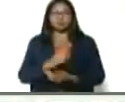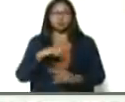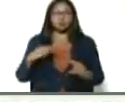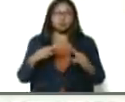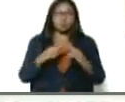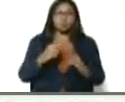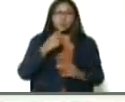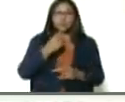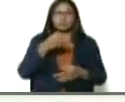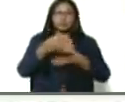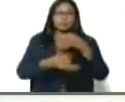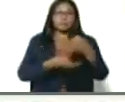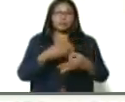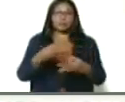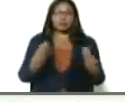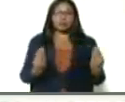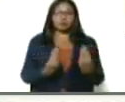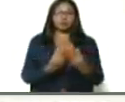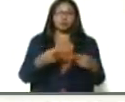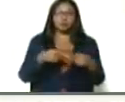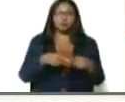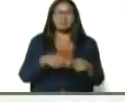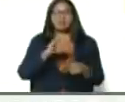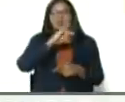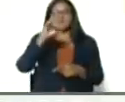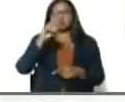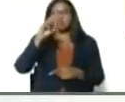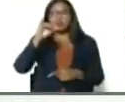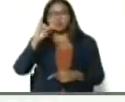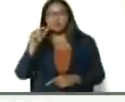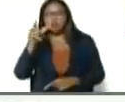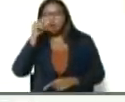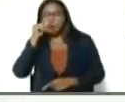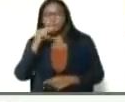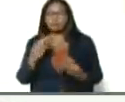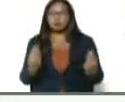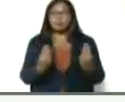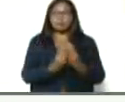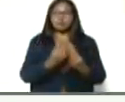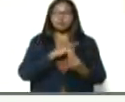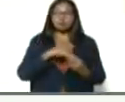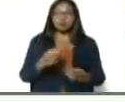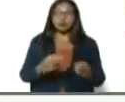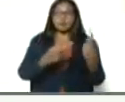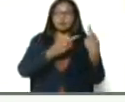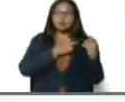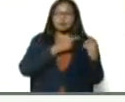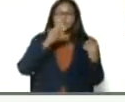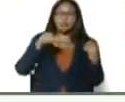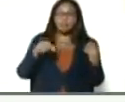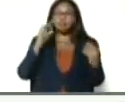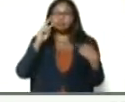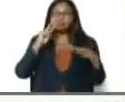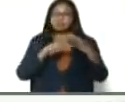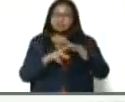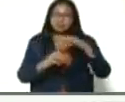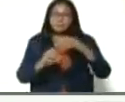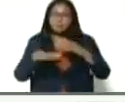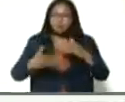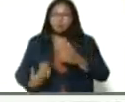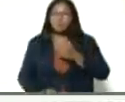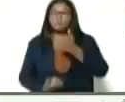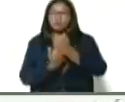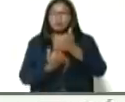como usted lo decía, con el comandante de la SOI, General Reyes Aguado, quien es corresponsable de ese vértice número 9,